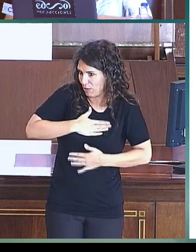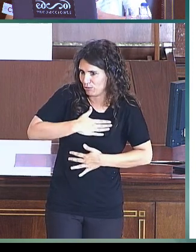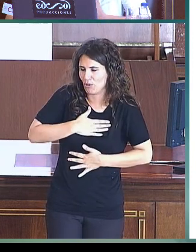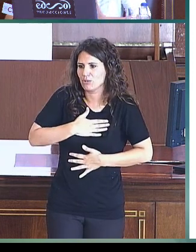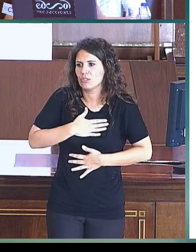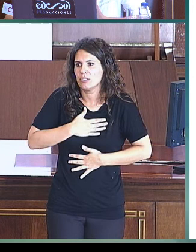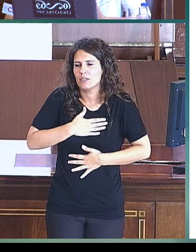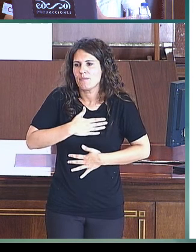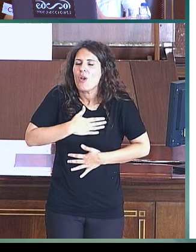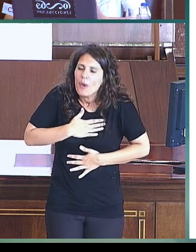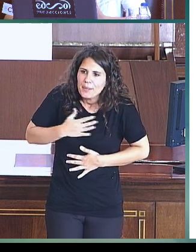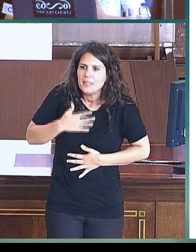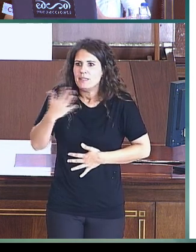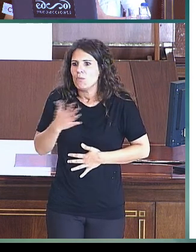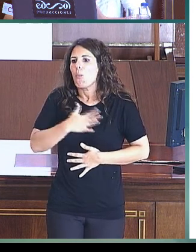que puede parecer